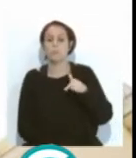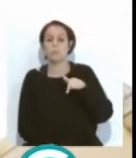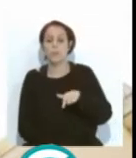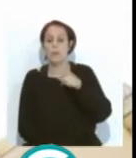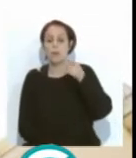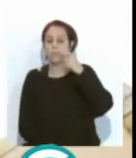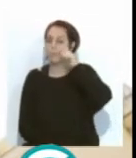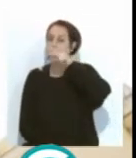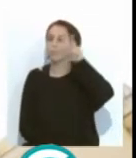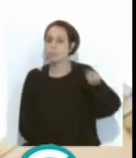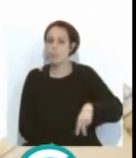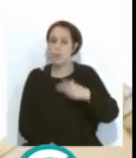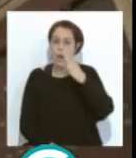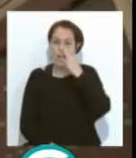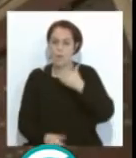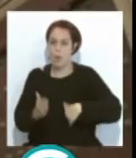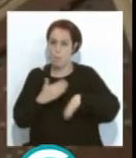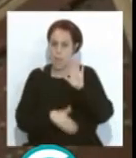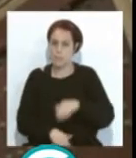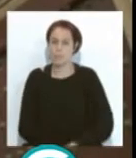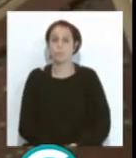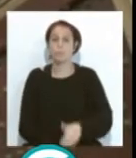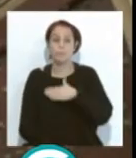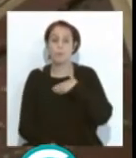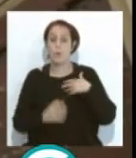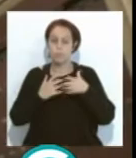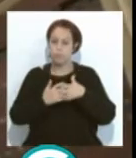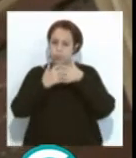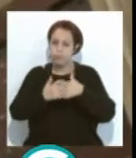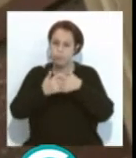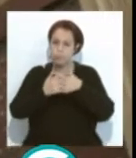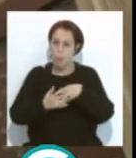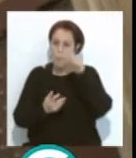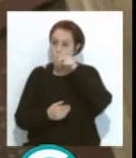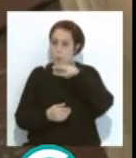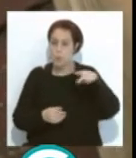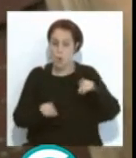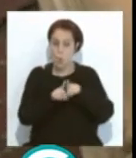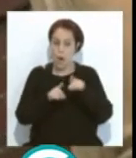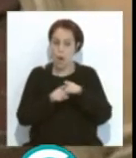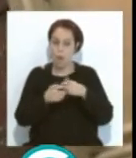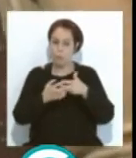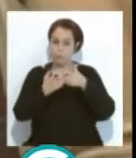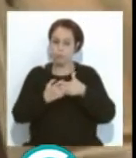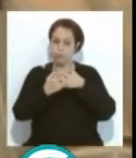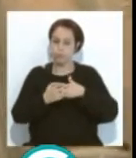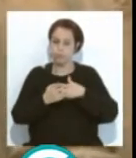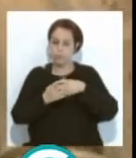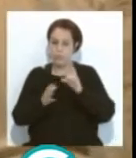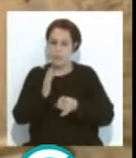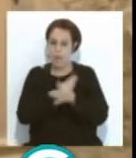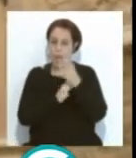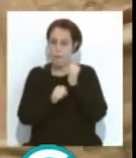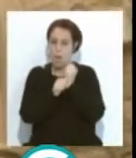un reconocimiento mayor del carnaval. Es decir, queremos que el motor sea, que el museo, perdón, sea un motor de generación de empleo